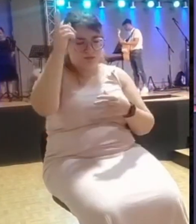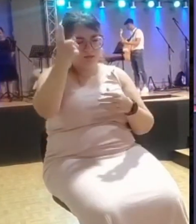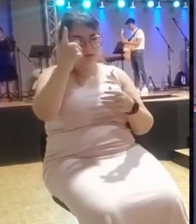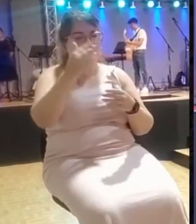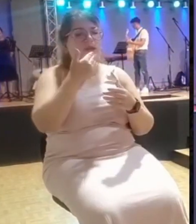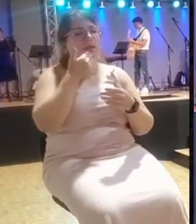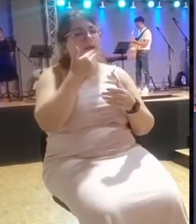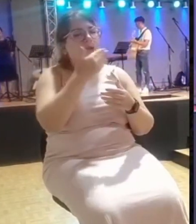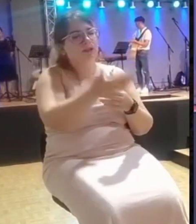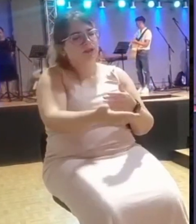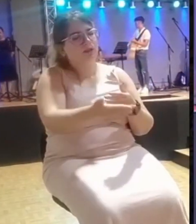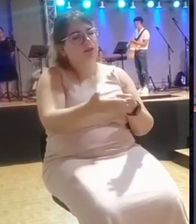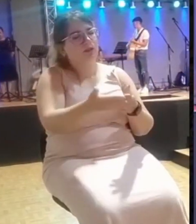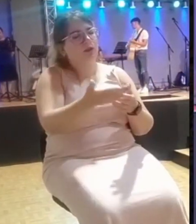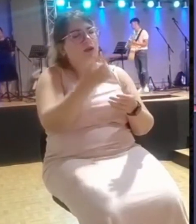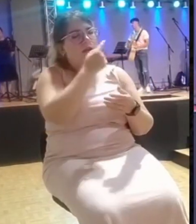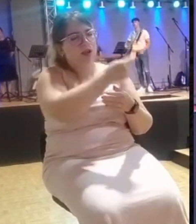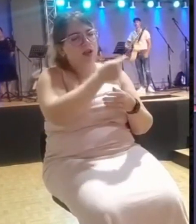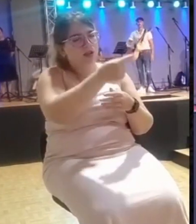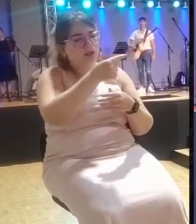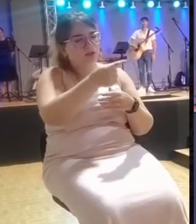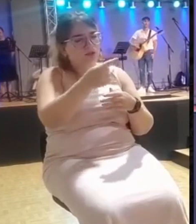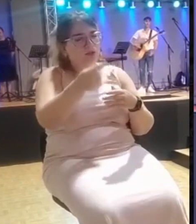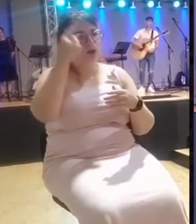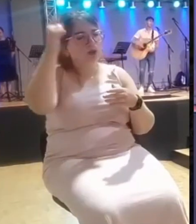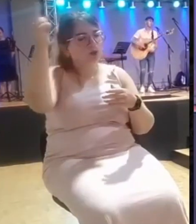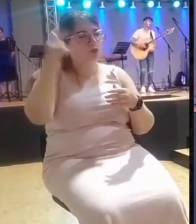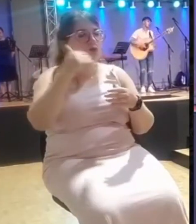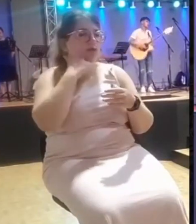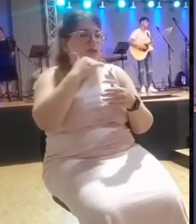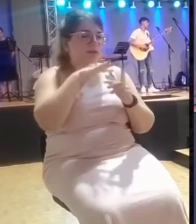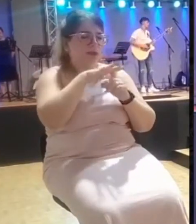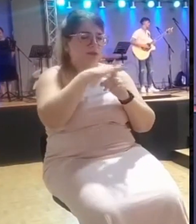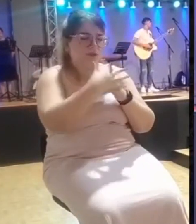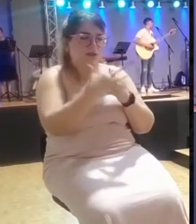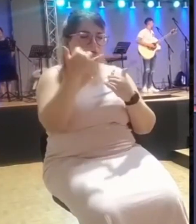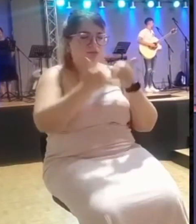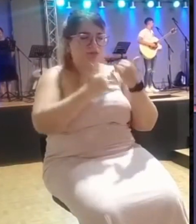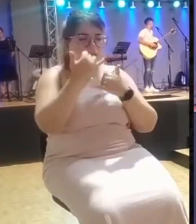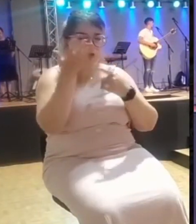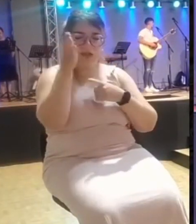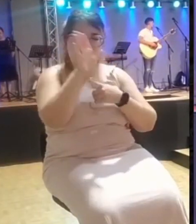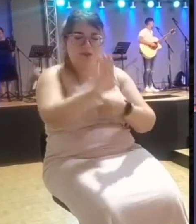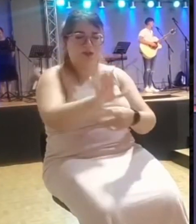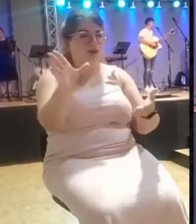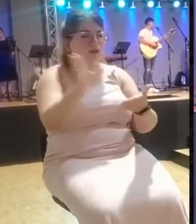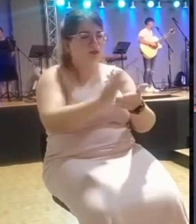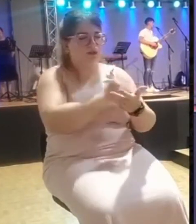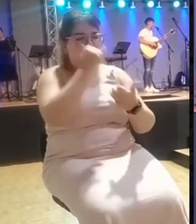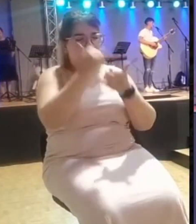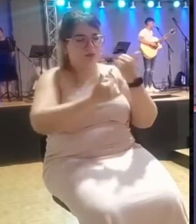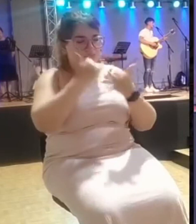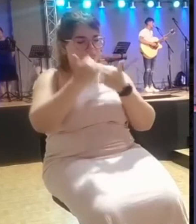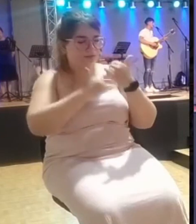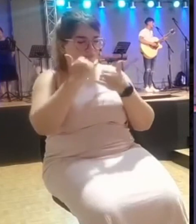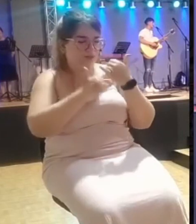presento cada uno de los que estamos aquí. Tú conoces cuál es la situación, el problema y te presento todos los problemas de todos los que